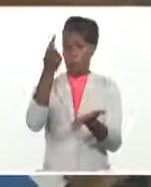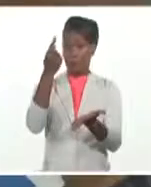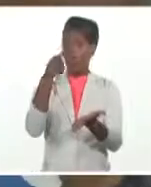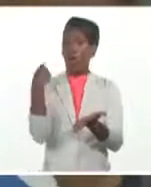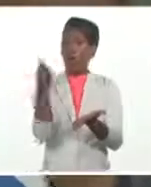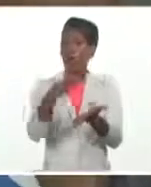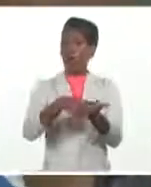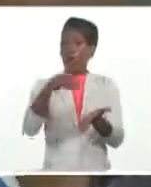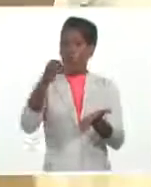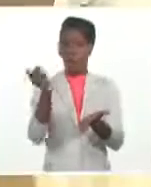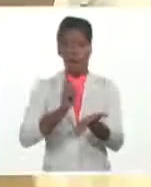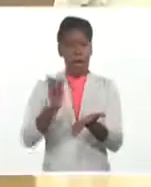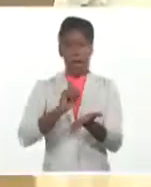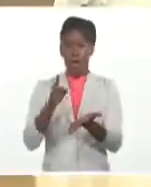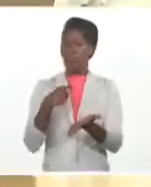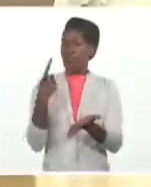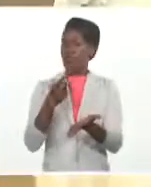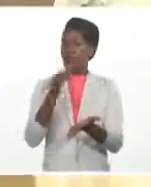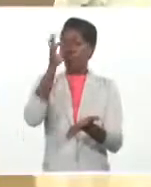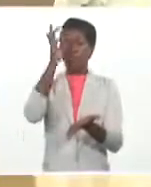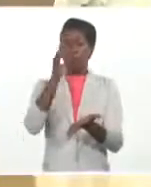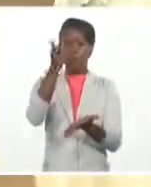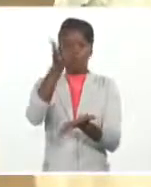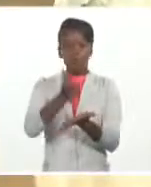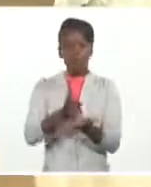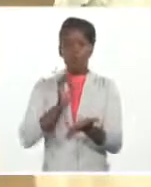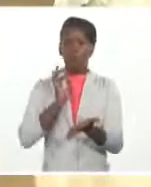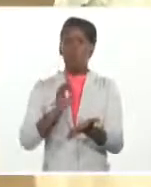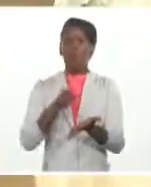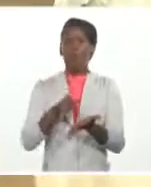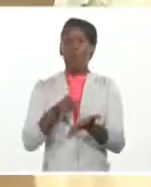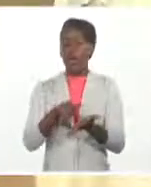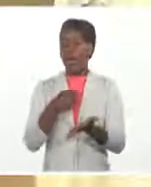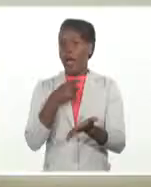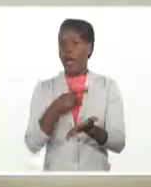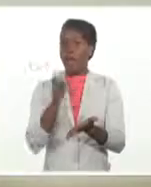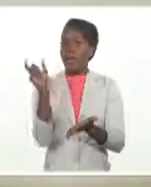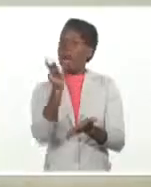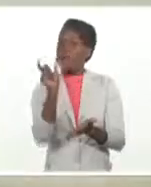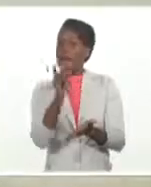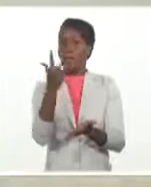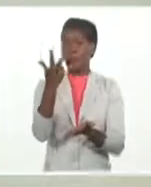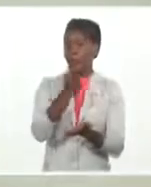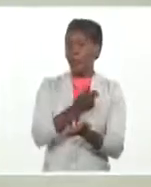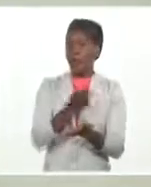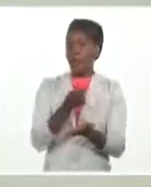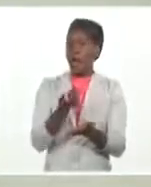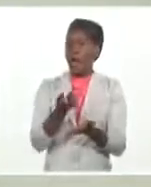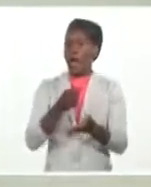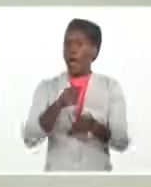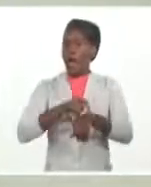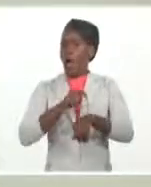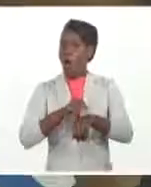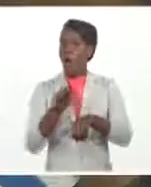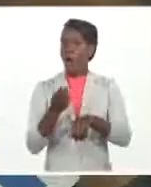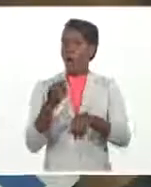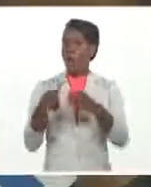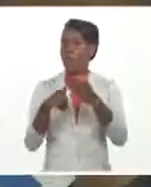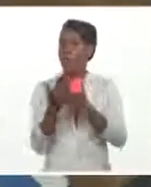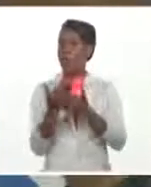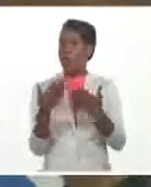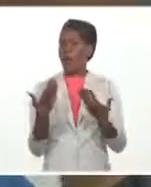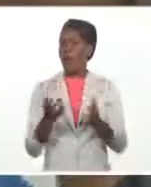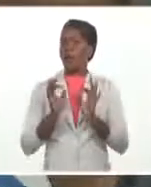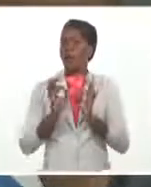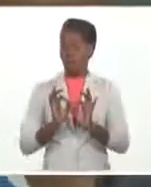sus datos, los datos de interés sanitario, qué vacuna, cuándo fue. En facilitar identificación sanitaria recae una de las